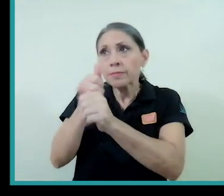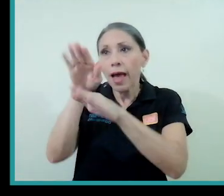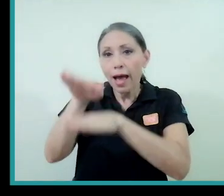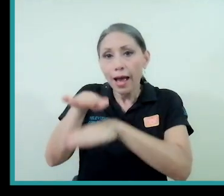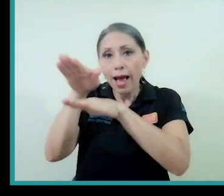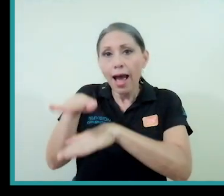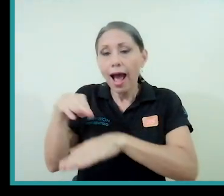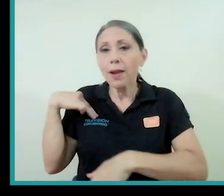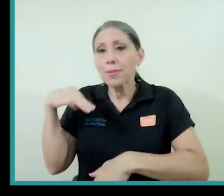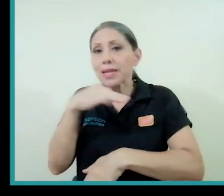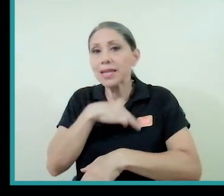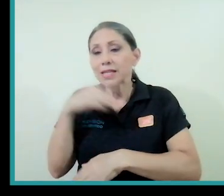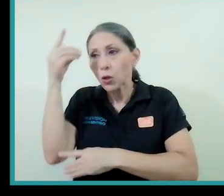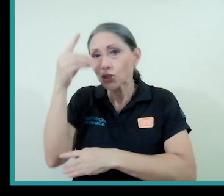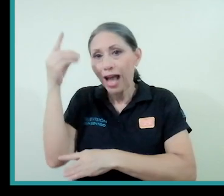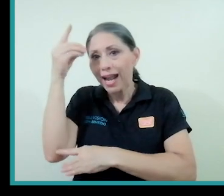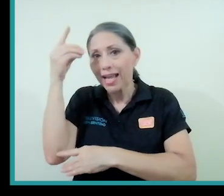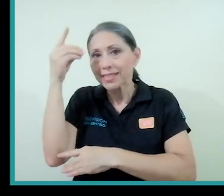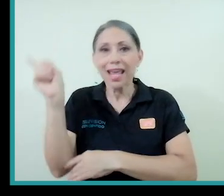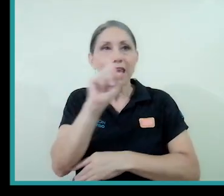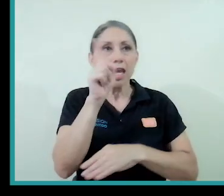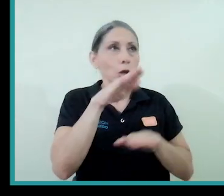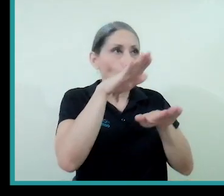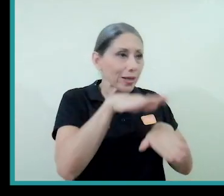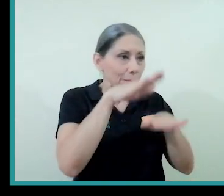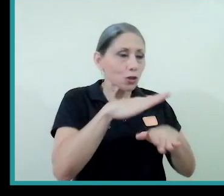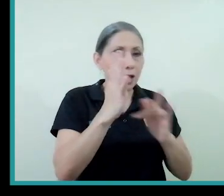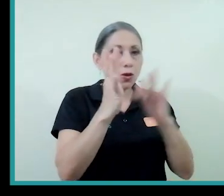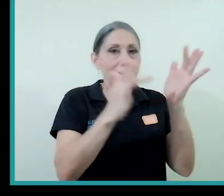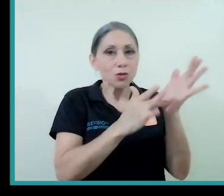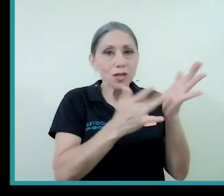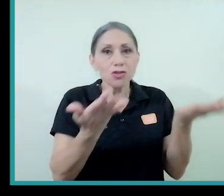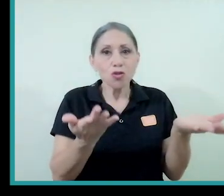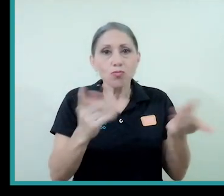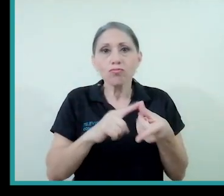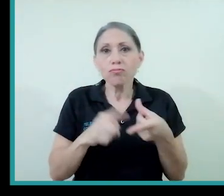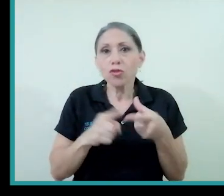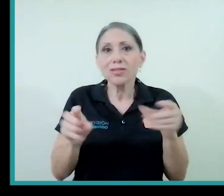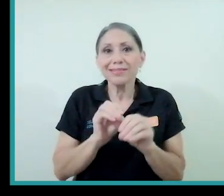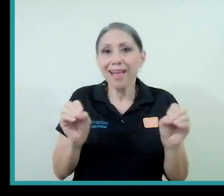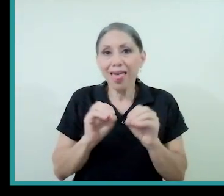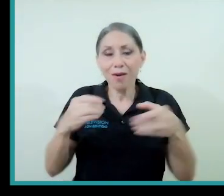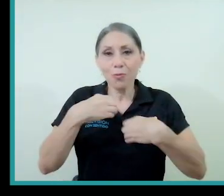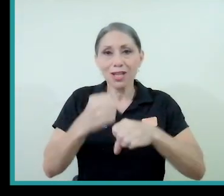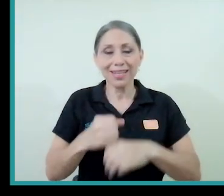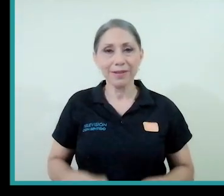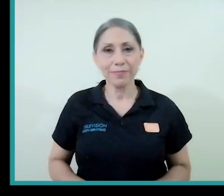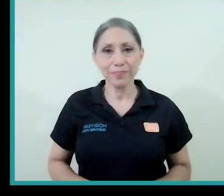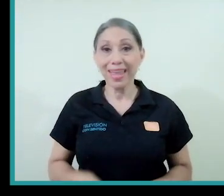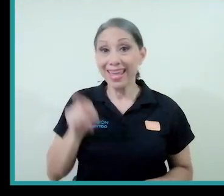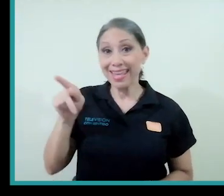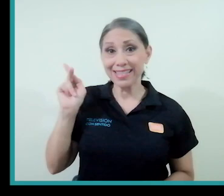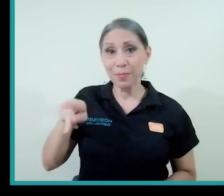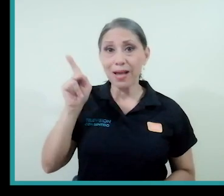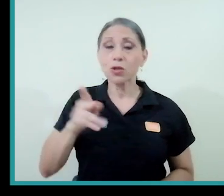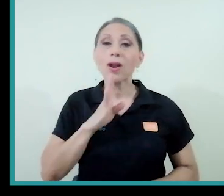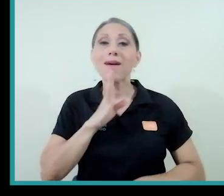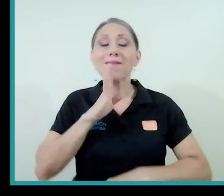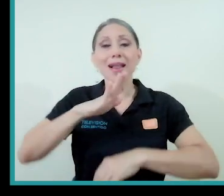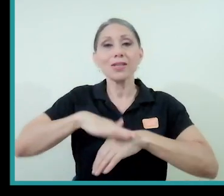no a Jesucristo, nada vamos a hacer. Y este pastor daba el ejemplo de,